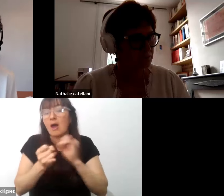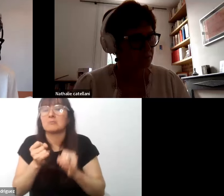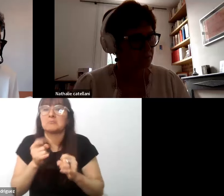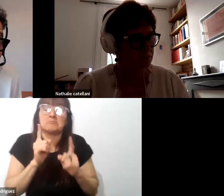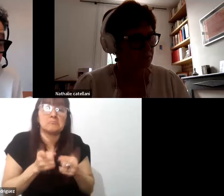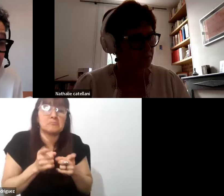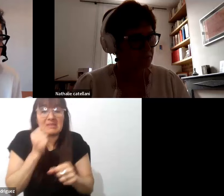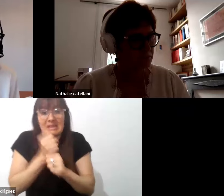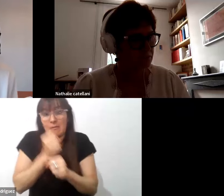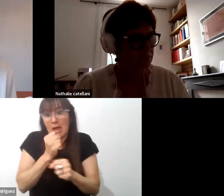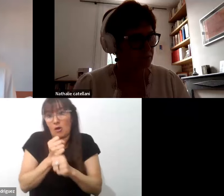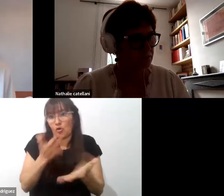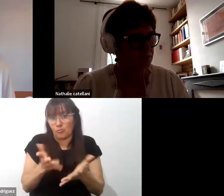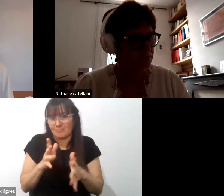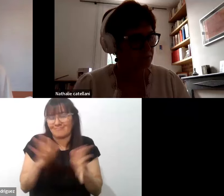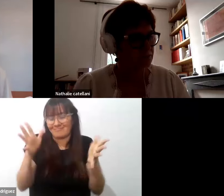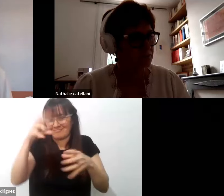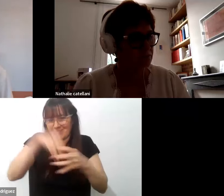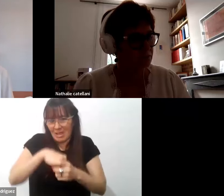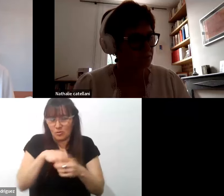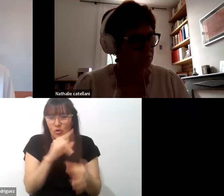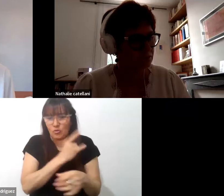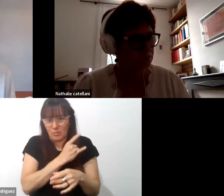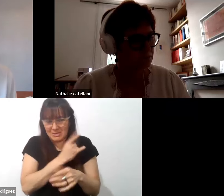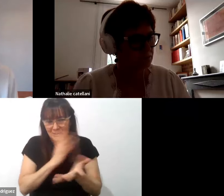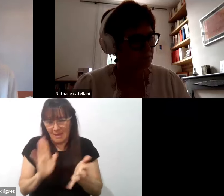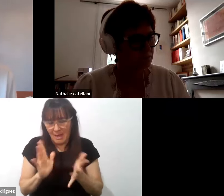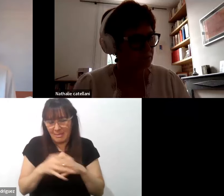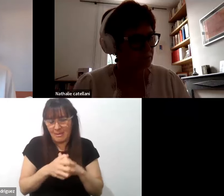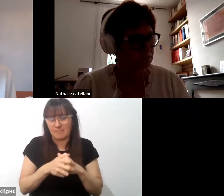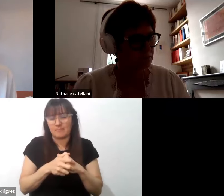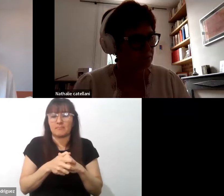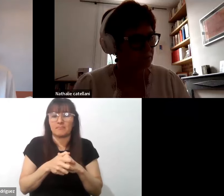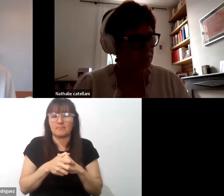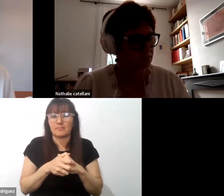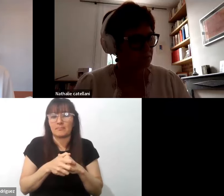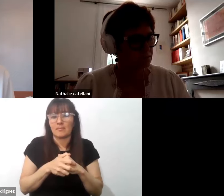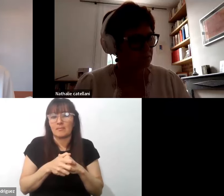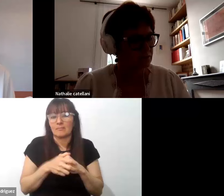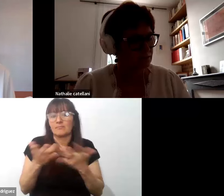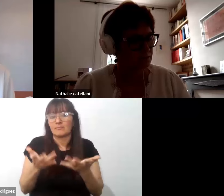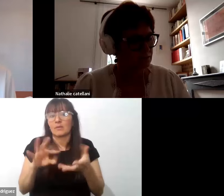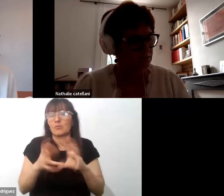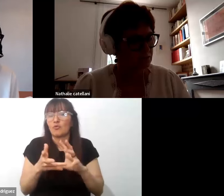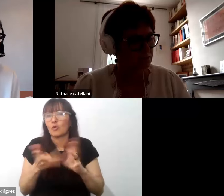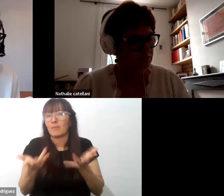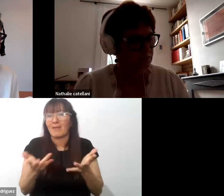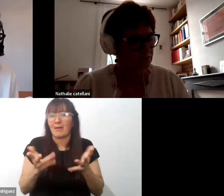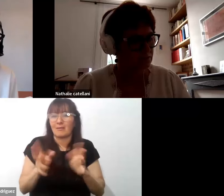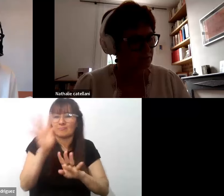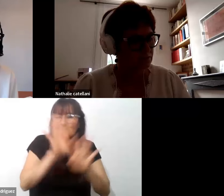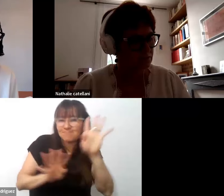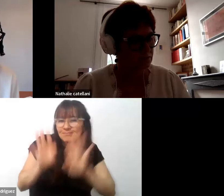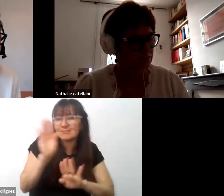de la universidad también tratando de imaginar de construir de diseñar dispositivos